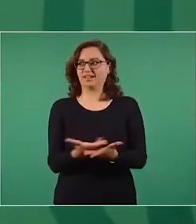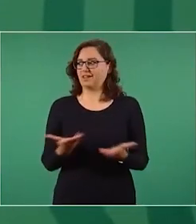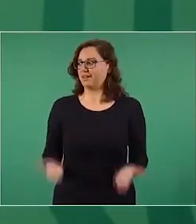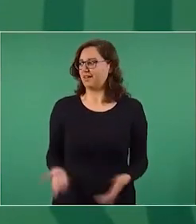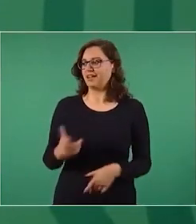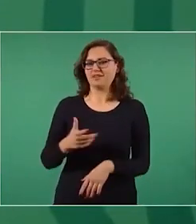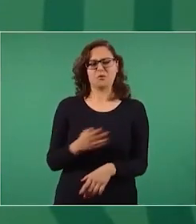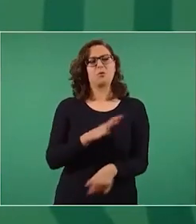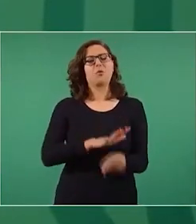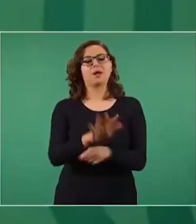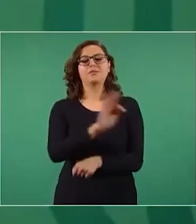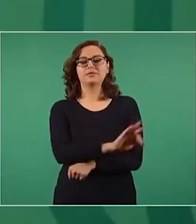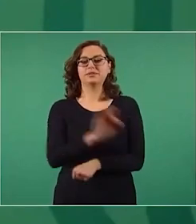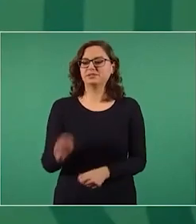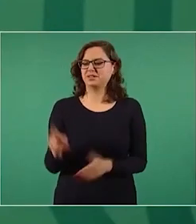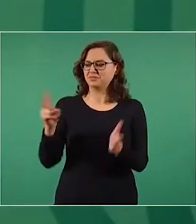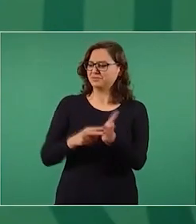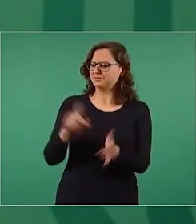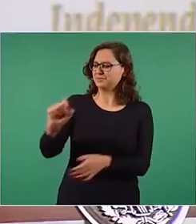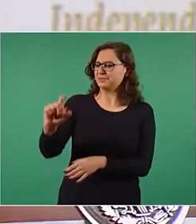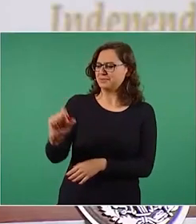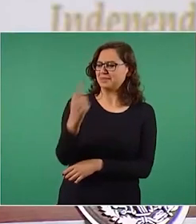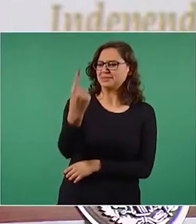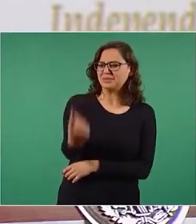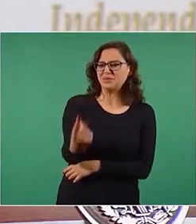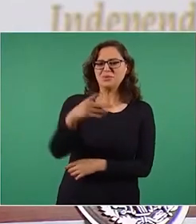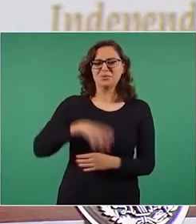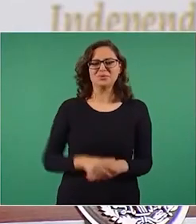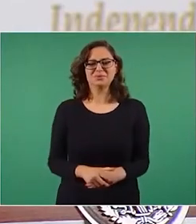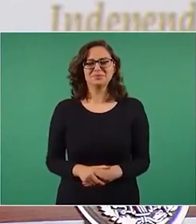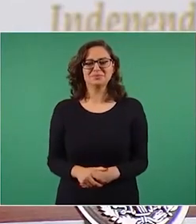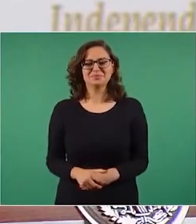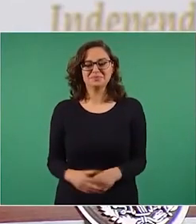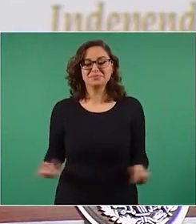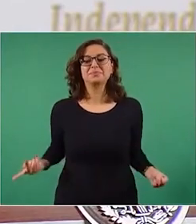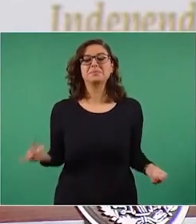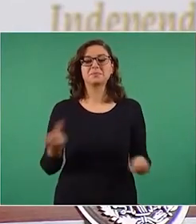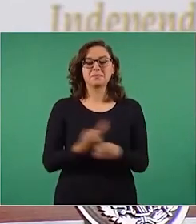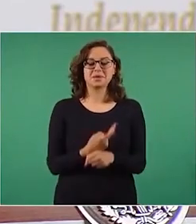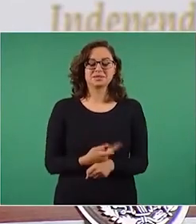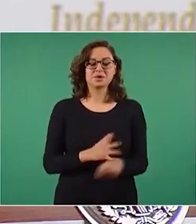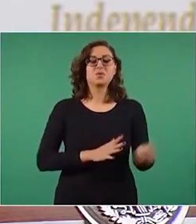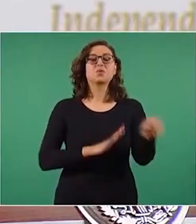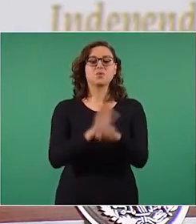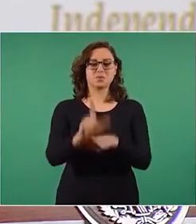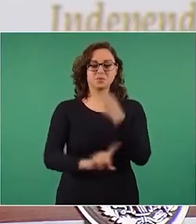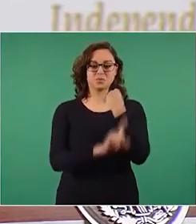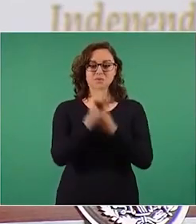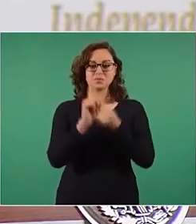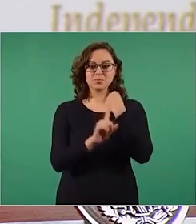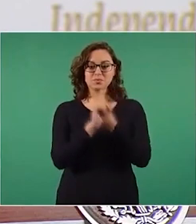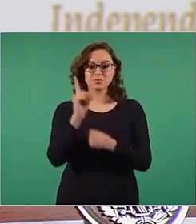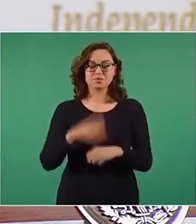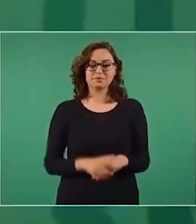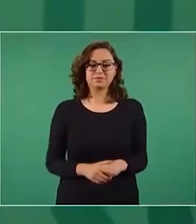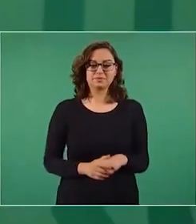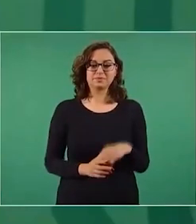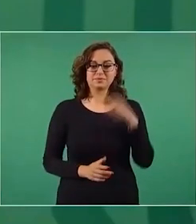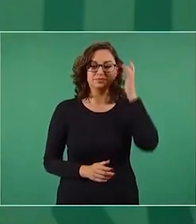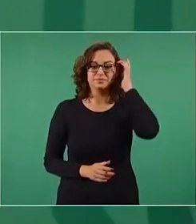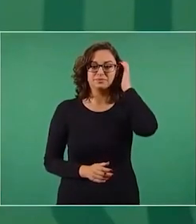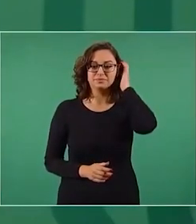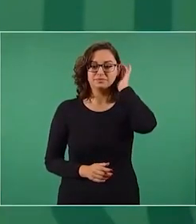seguramente está sucediendo? ¿Qué es ya la ven